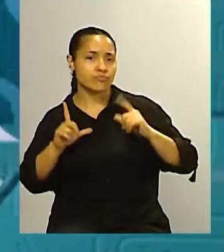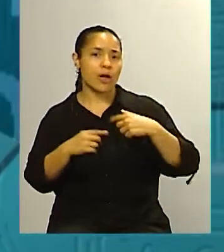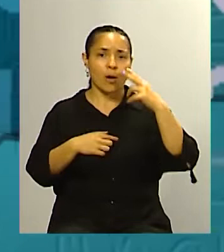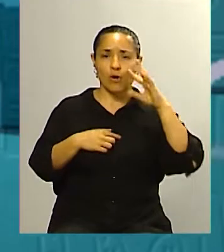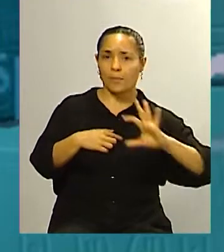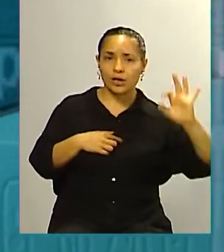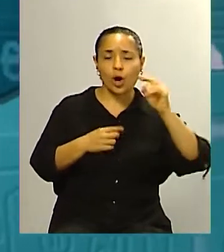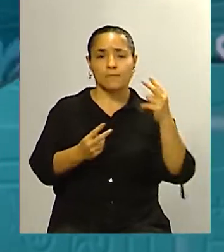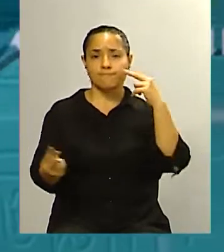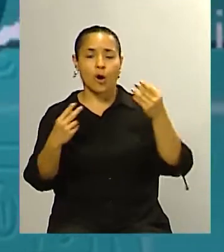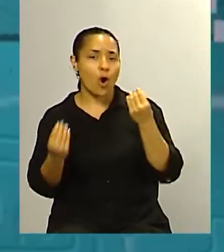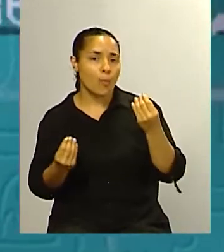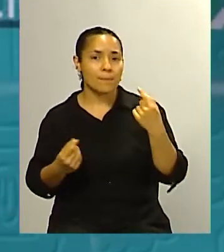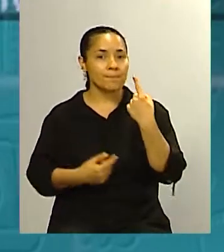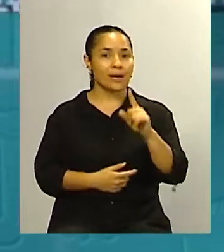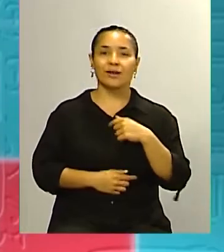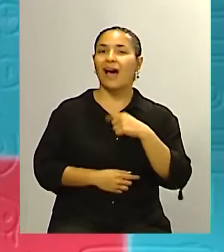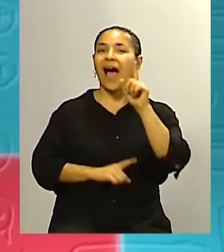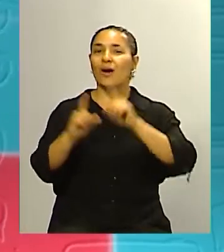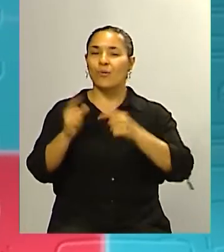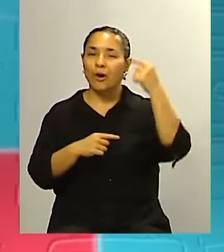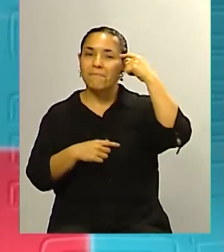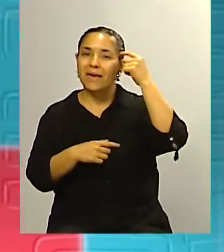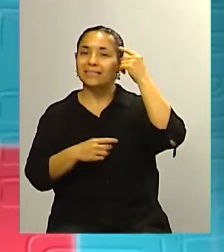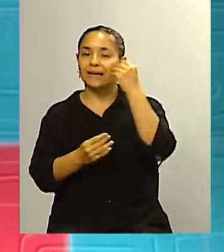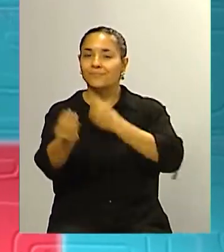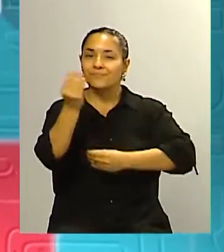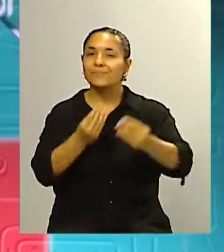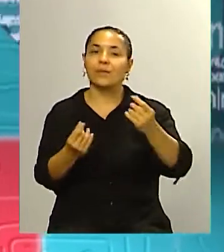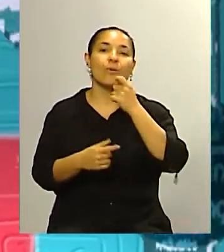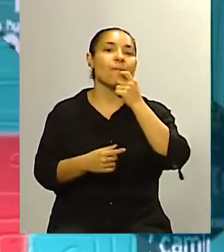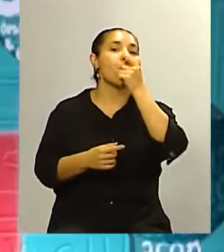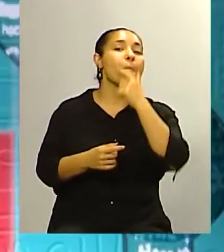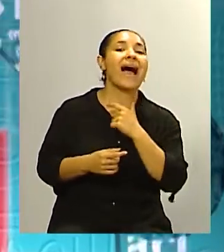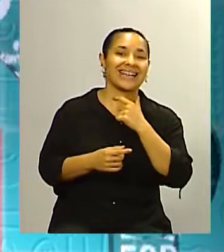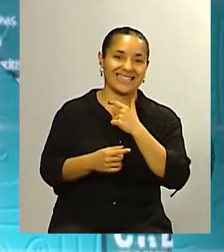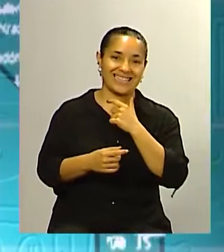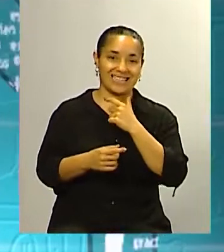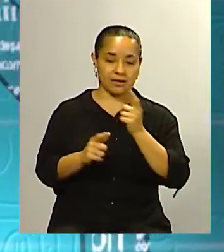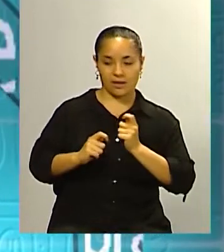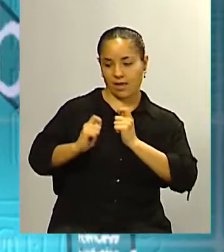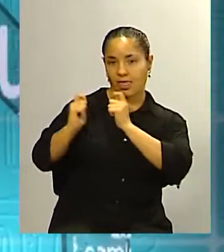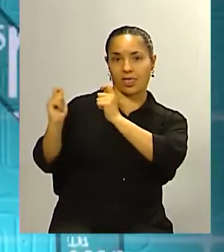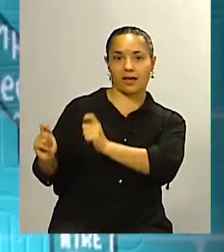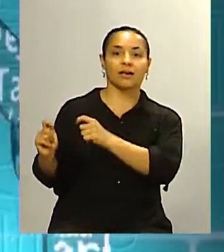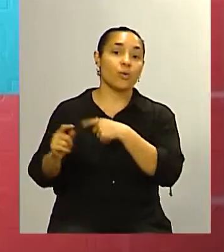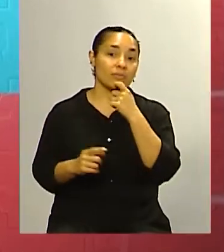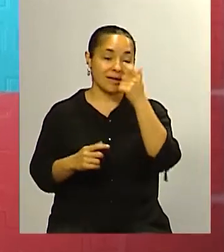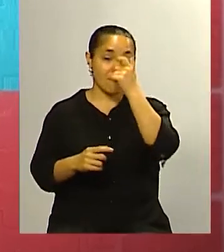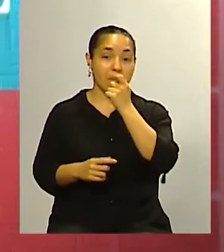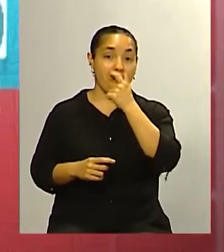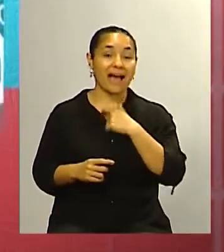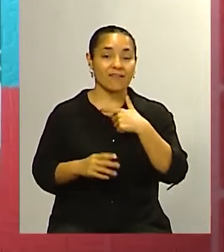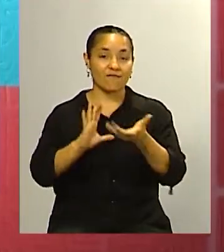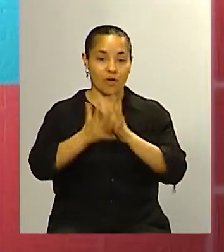en que le tienen que ceder el lugar a otro y esto lo pienso específicamente se me ocurre por Mauricio Macri que acabas de decir que no es el que tiene la mejor imagen